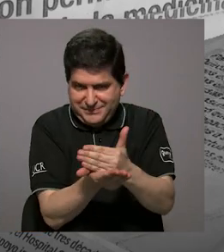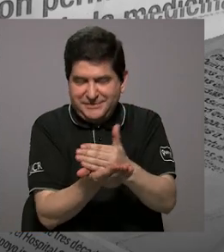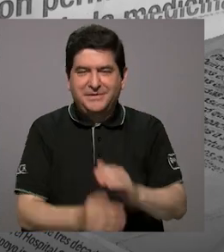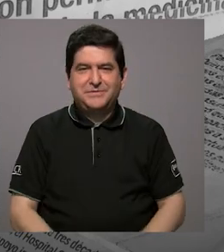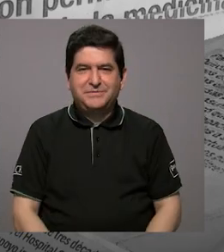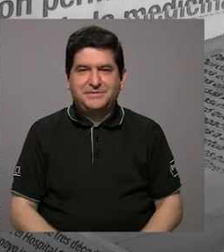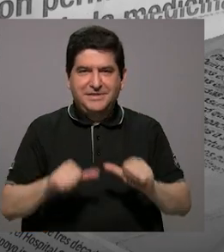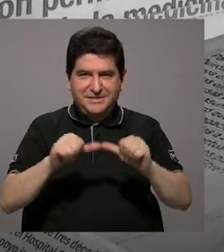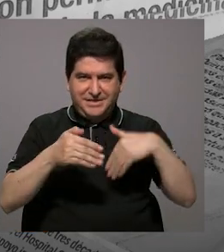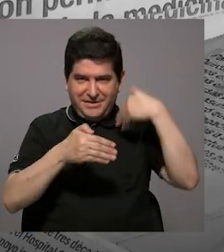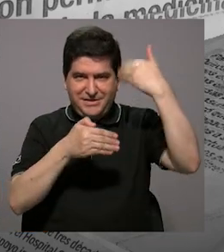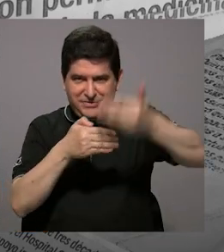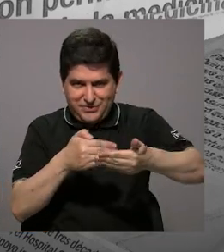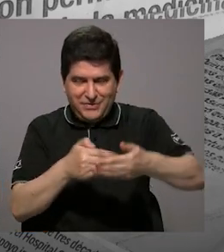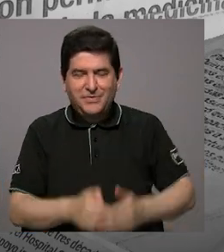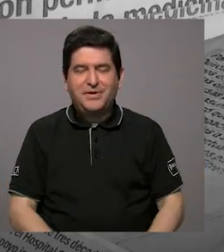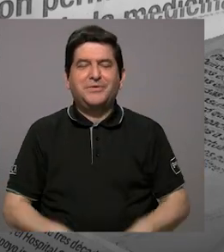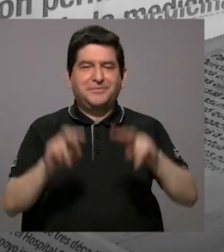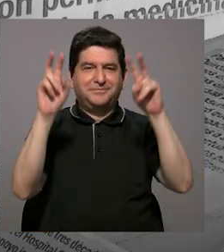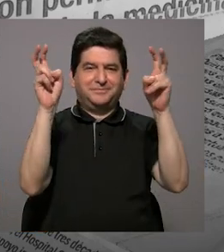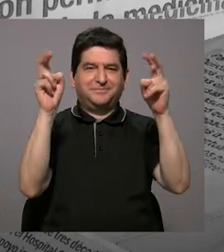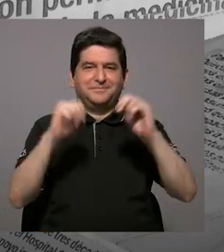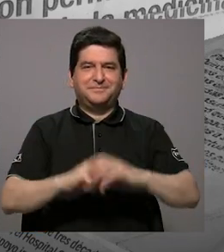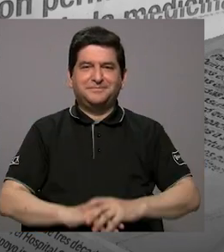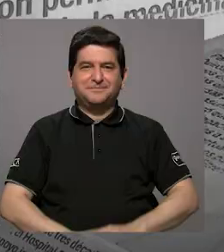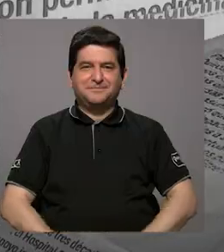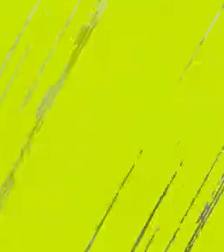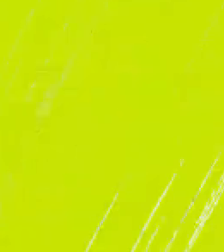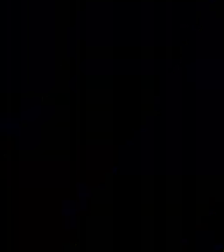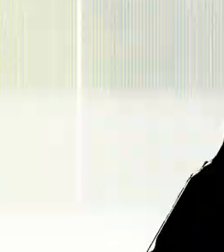nuevamente y enseguida continuamos con este tema.